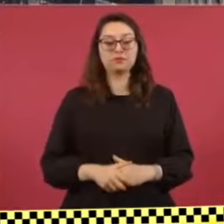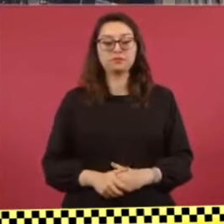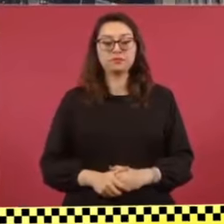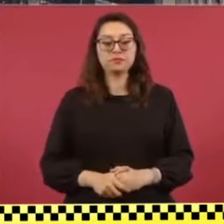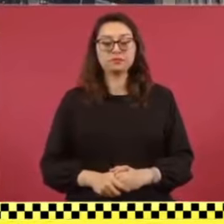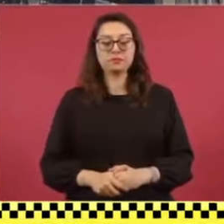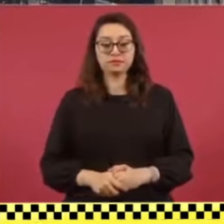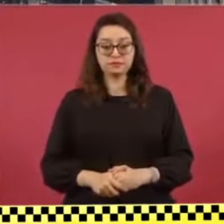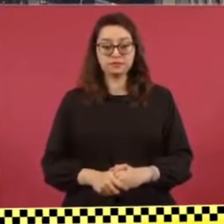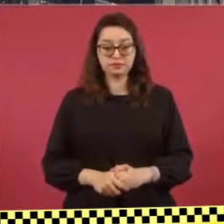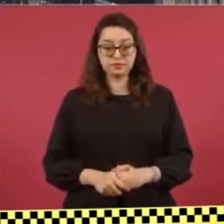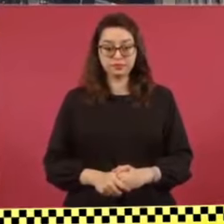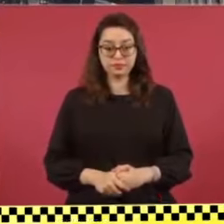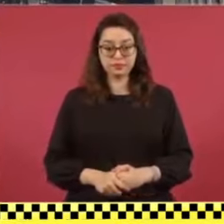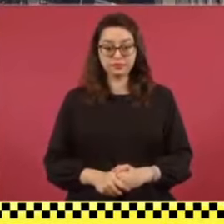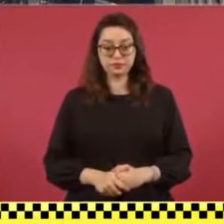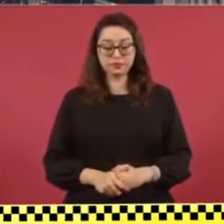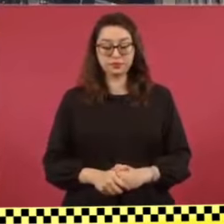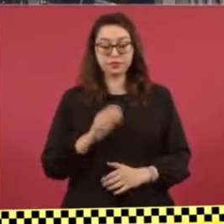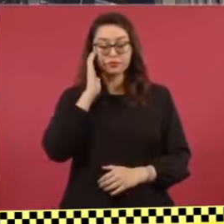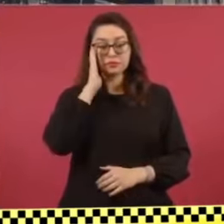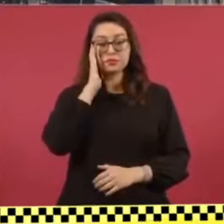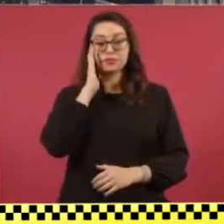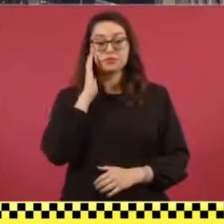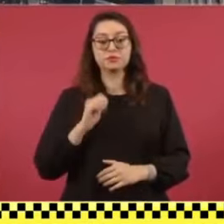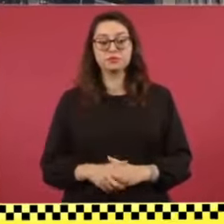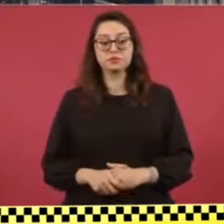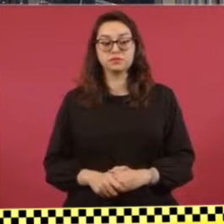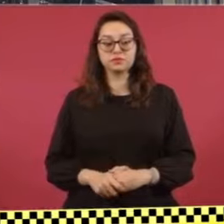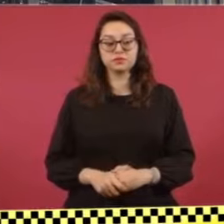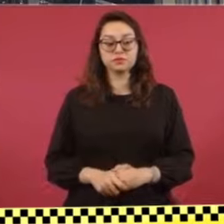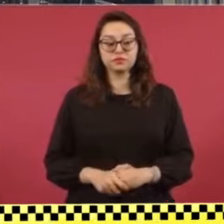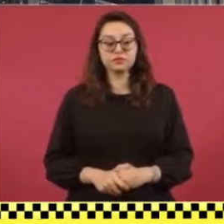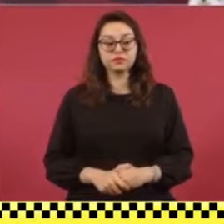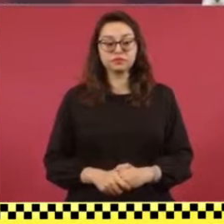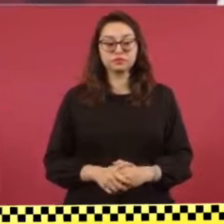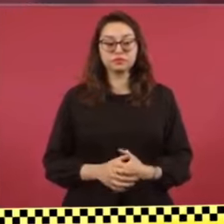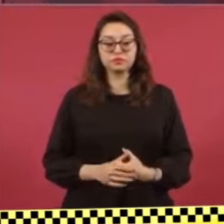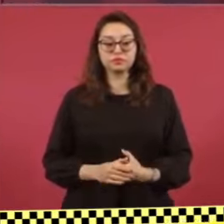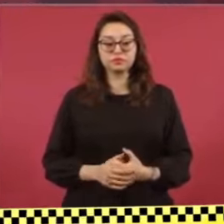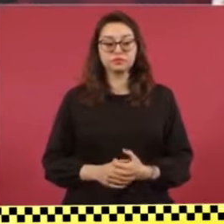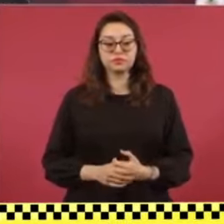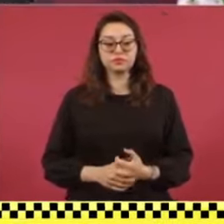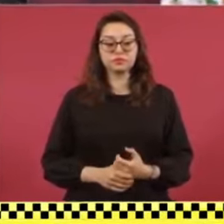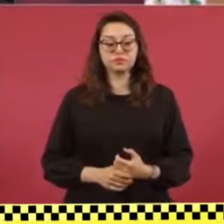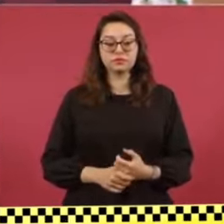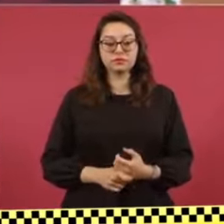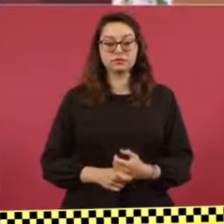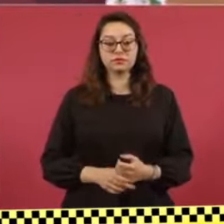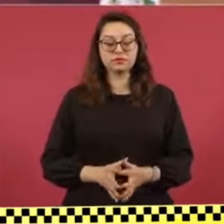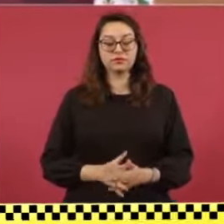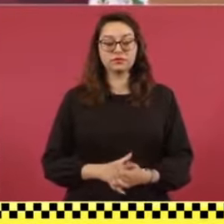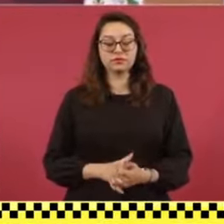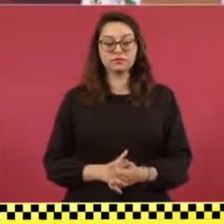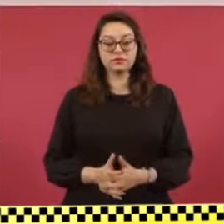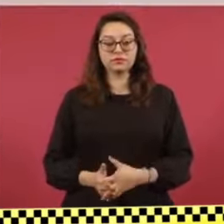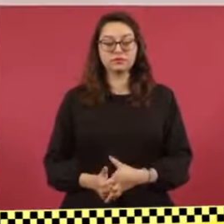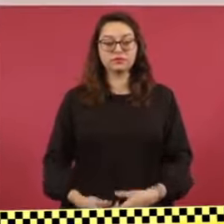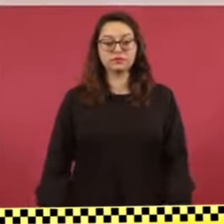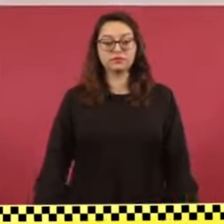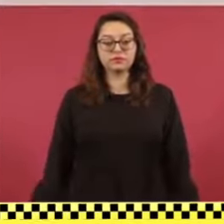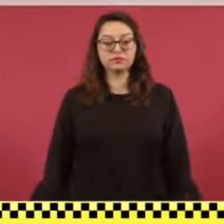tanto dinero que tendría que estar. Para empezar, el Estado no participa,